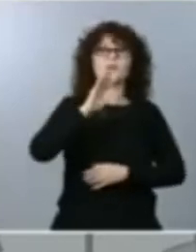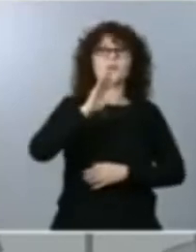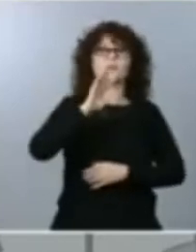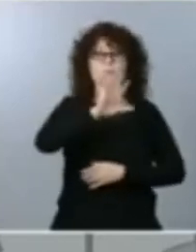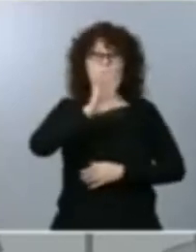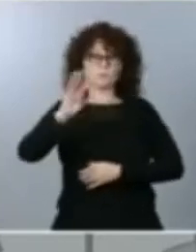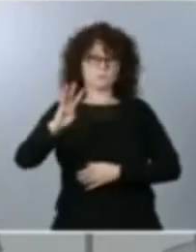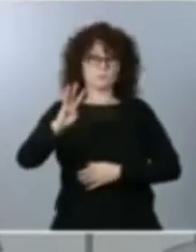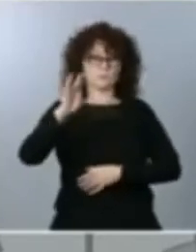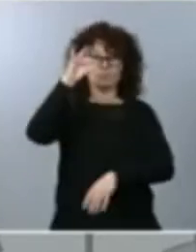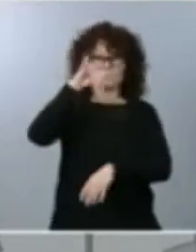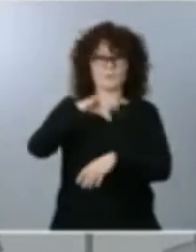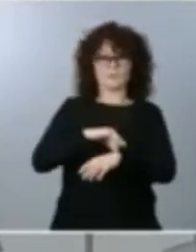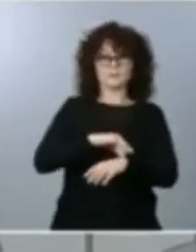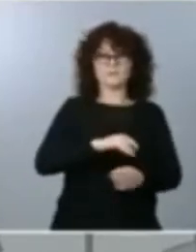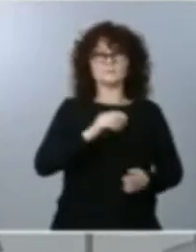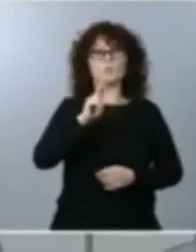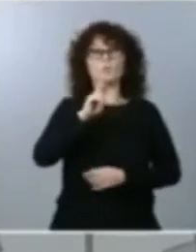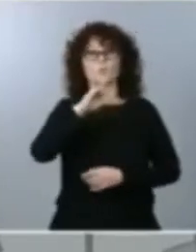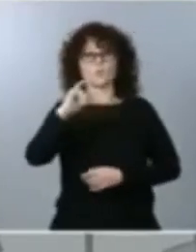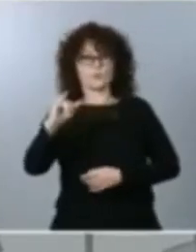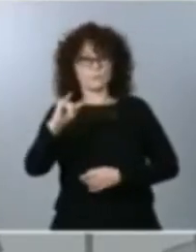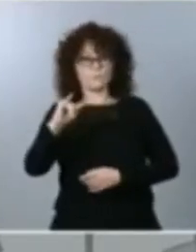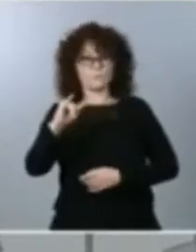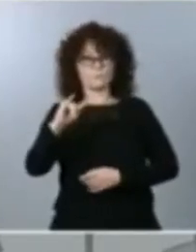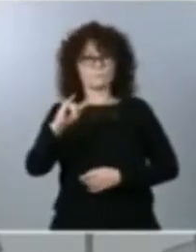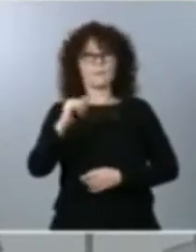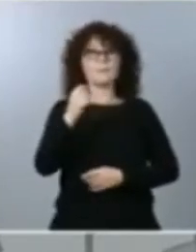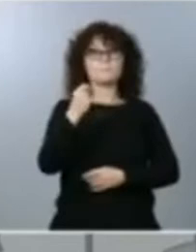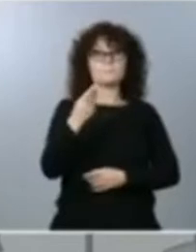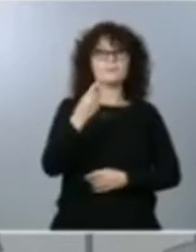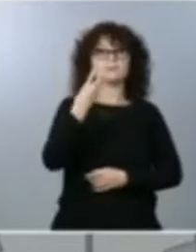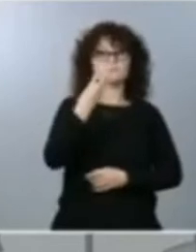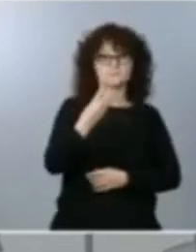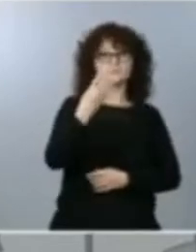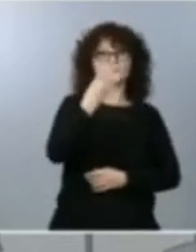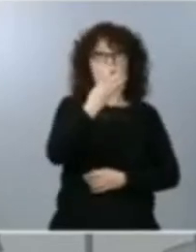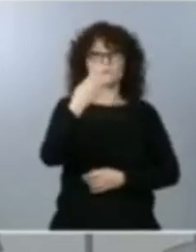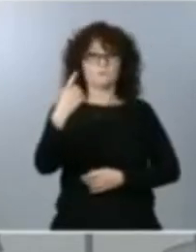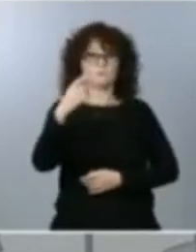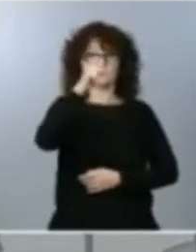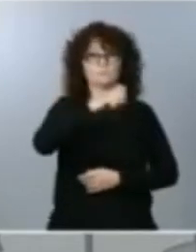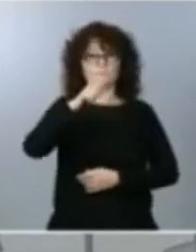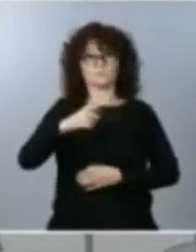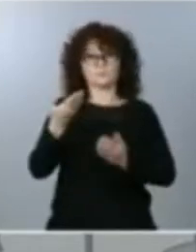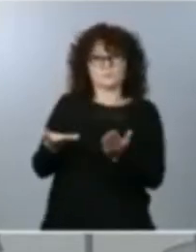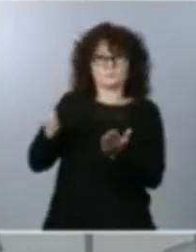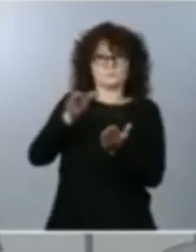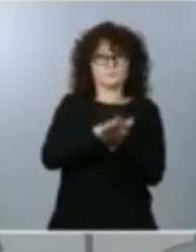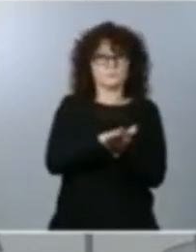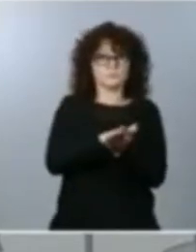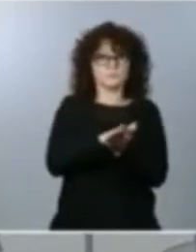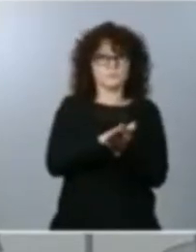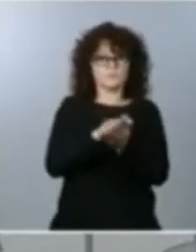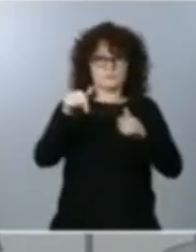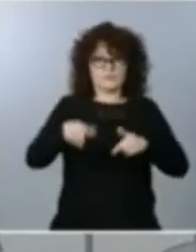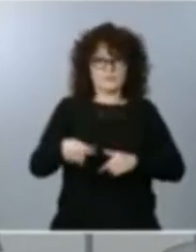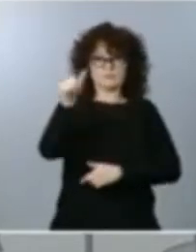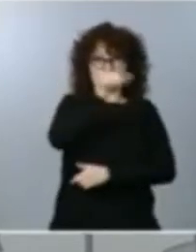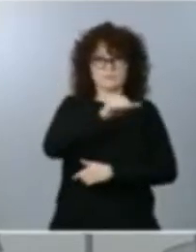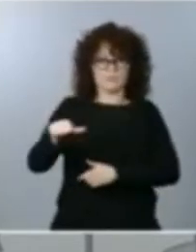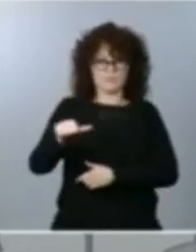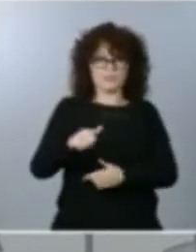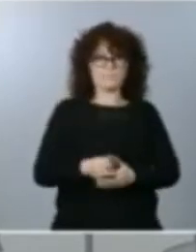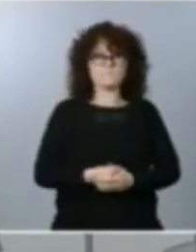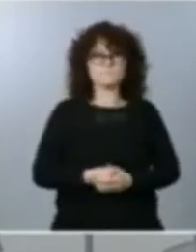en UCI y, desgraciadamente, 1.341 compatriotas han perdido la vida esta última semana. Mi recuerdo, el